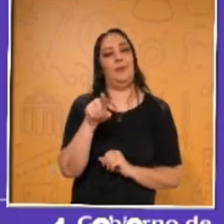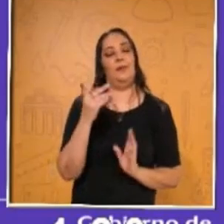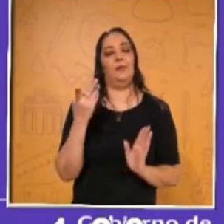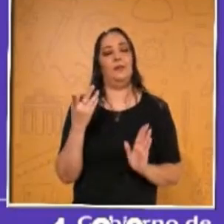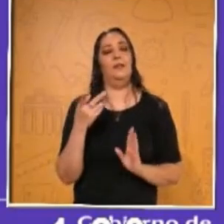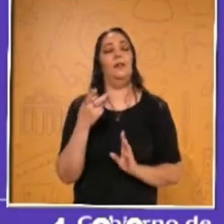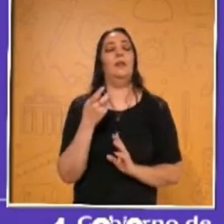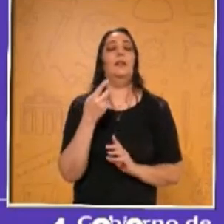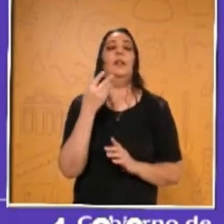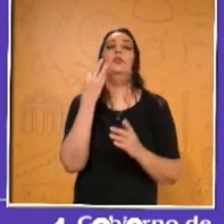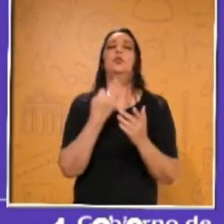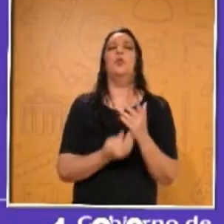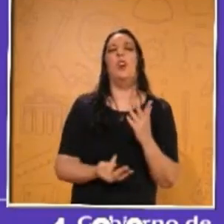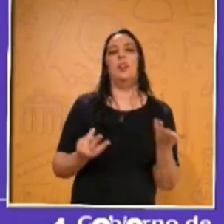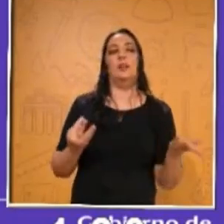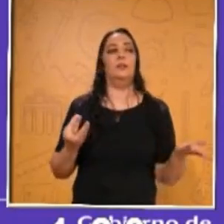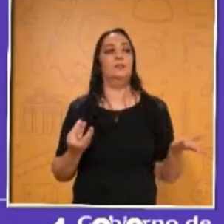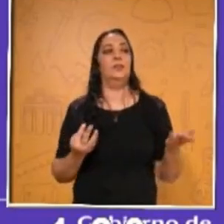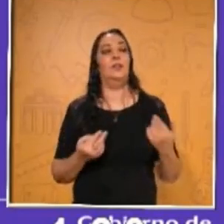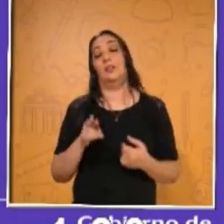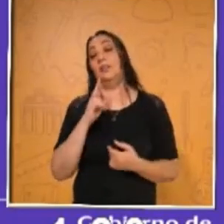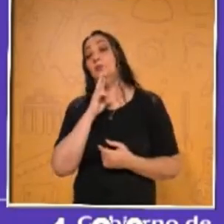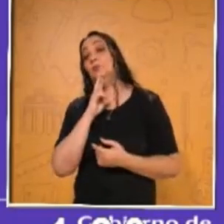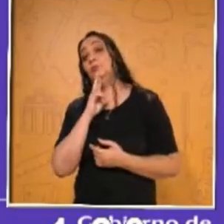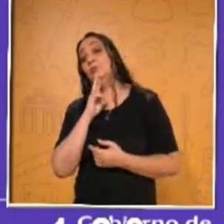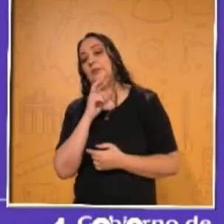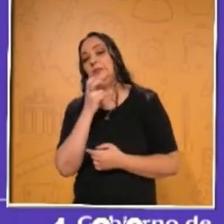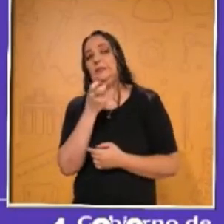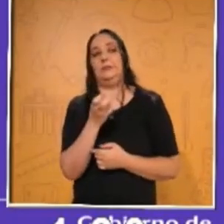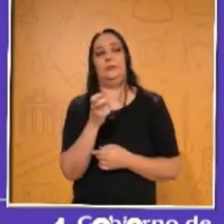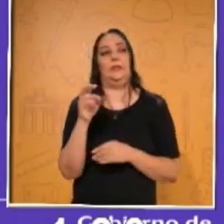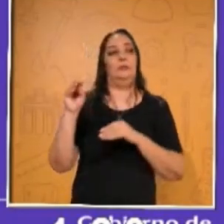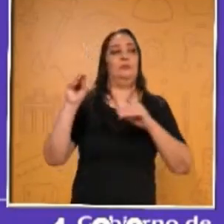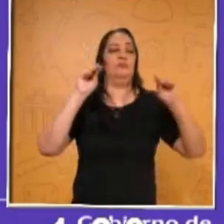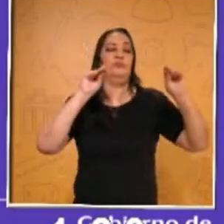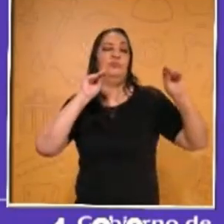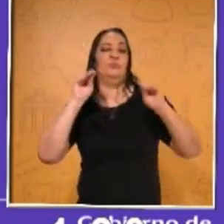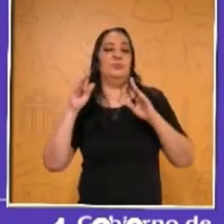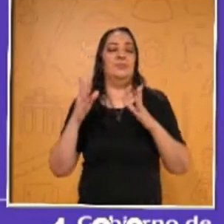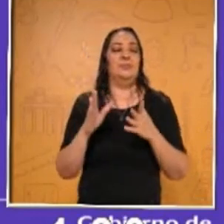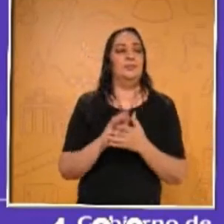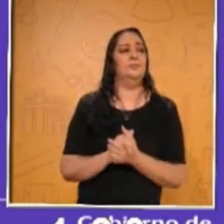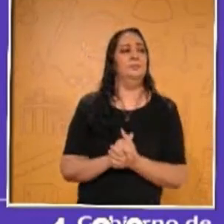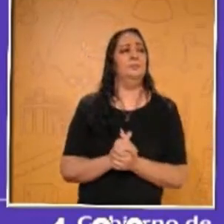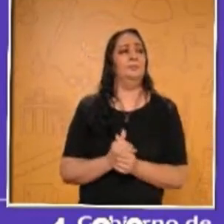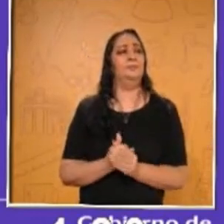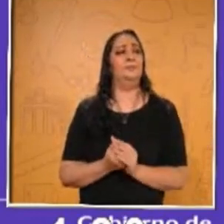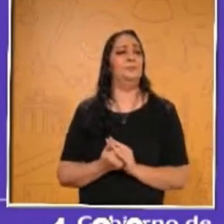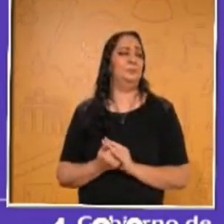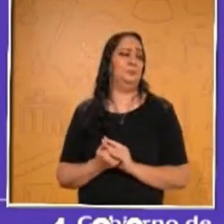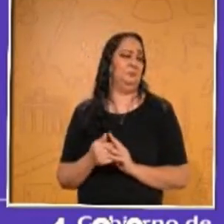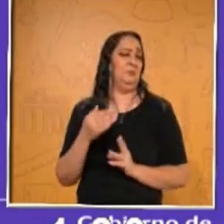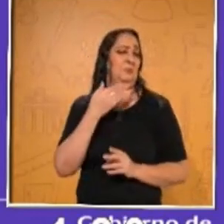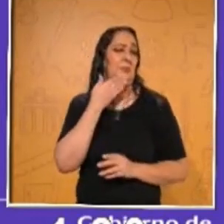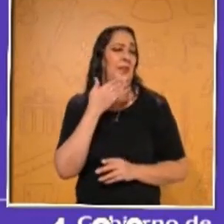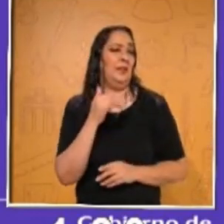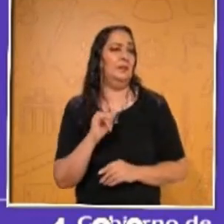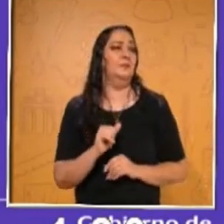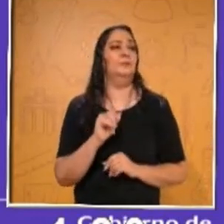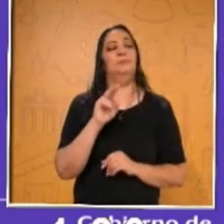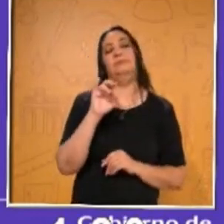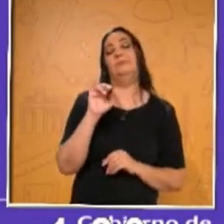el... Nada más que los resultados de estos maestros están movidos, ¿no? No, están bien, están bien. Siete por dos.